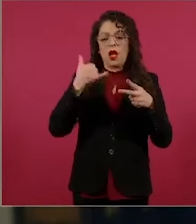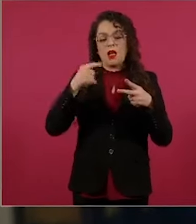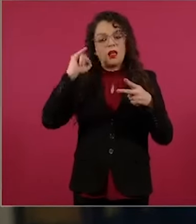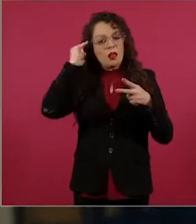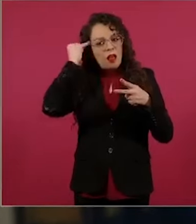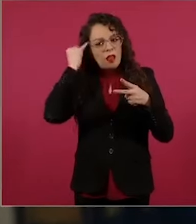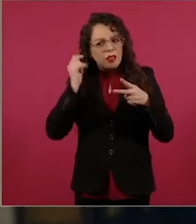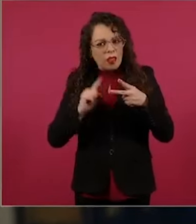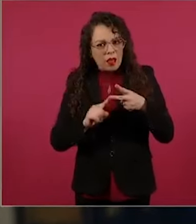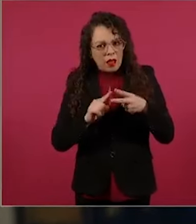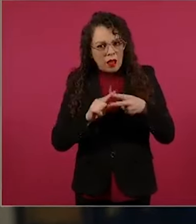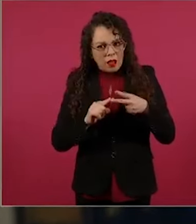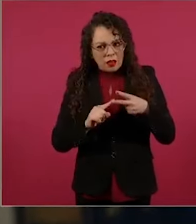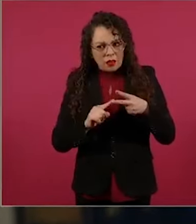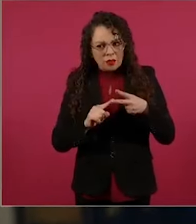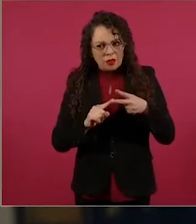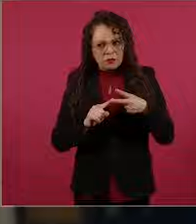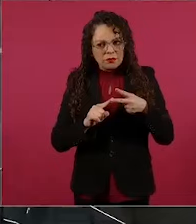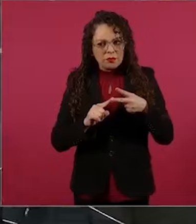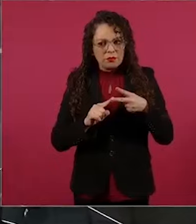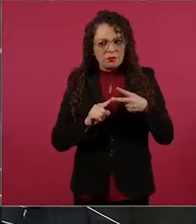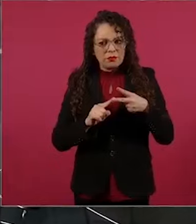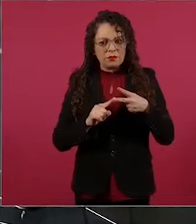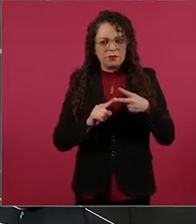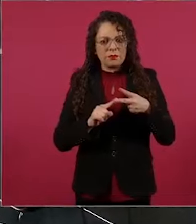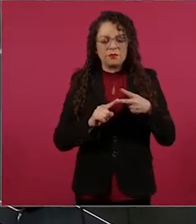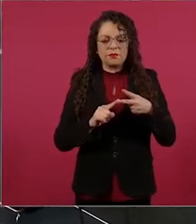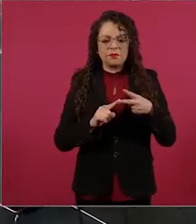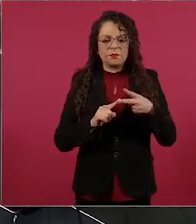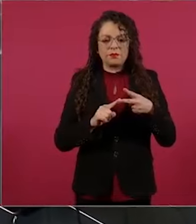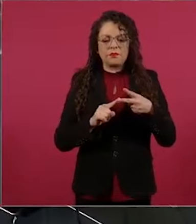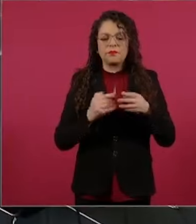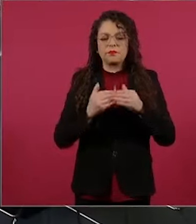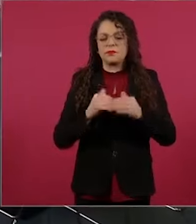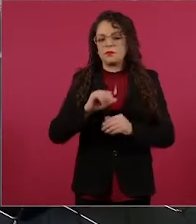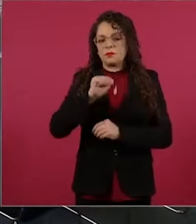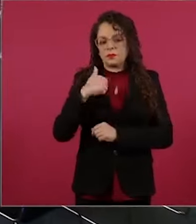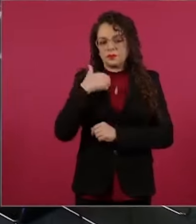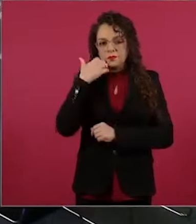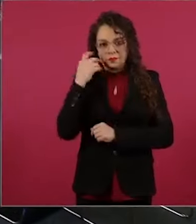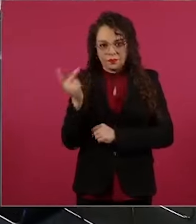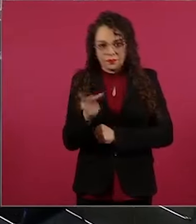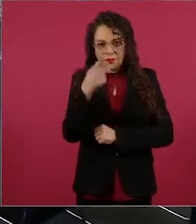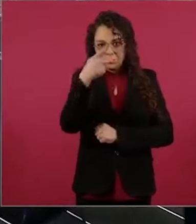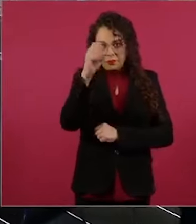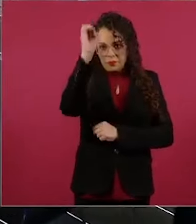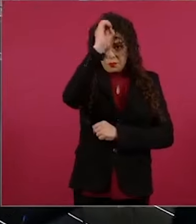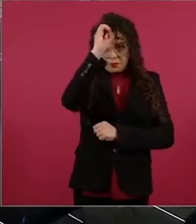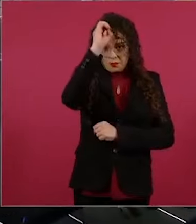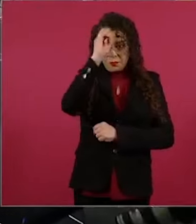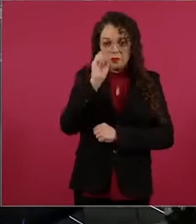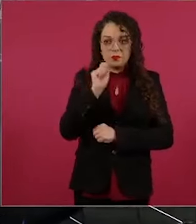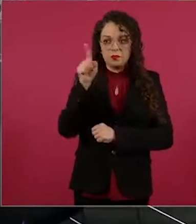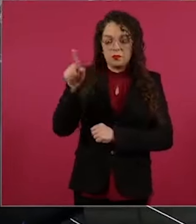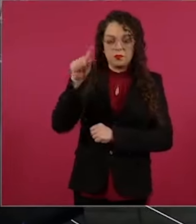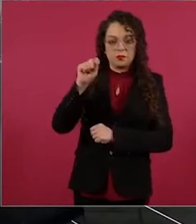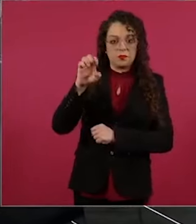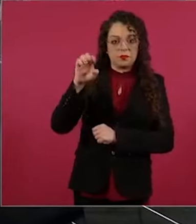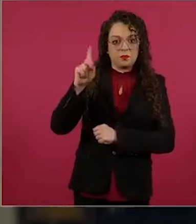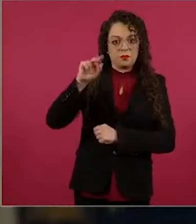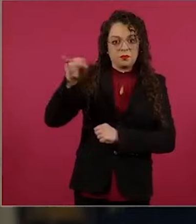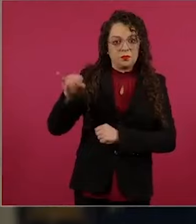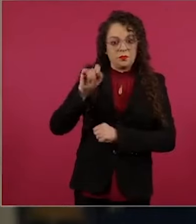y también, obviamente, su punto de vista respecto a que no hay sanción en el caso del Tribunal Electoral